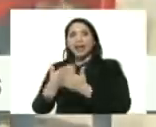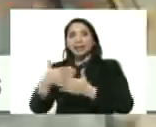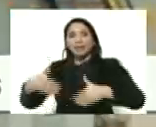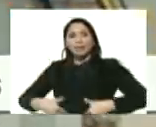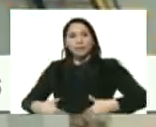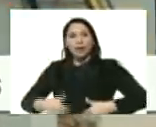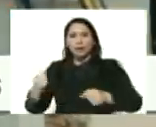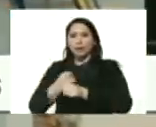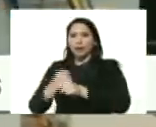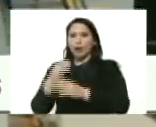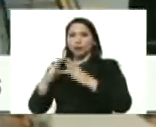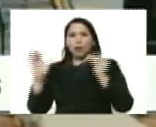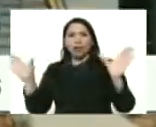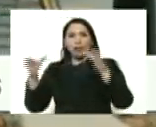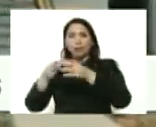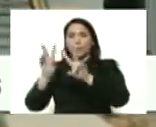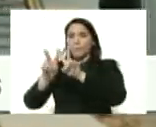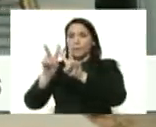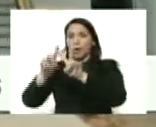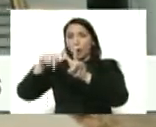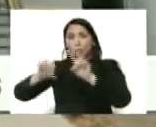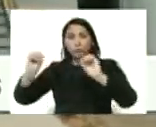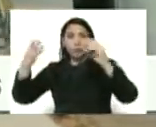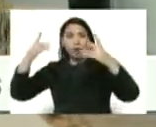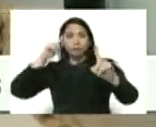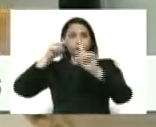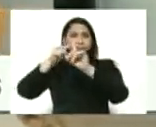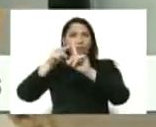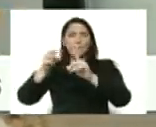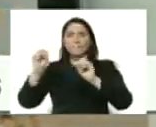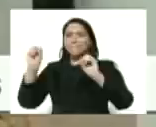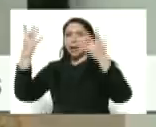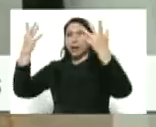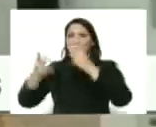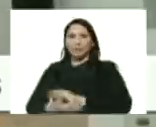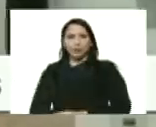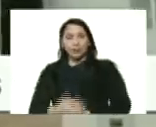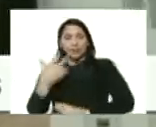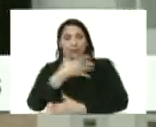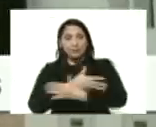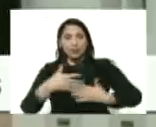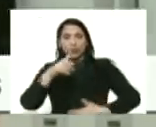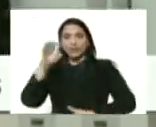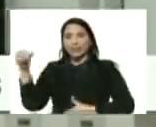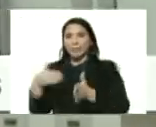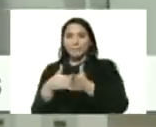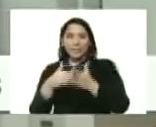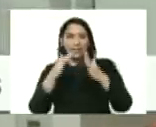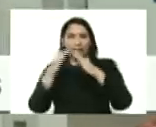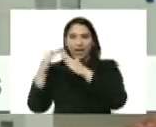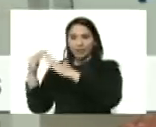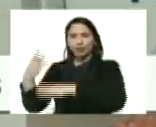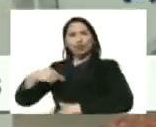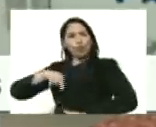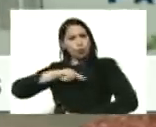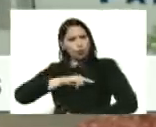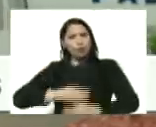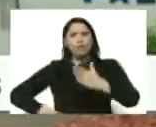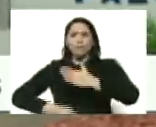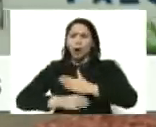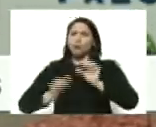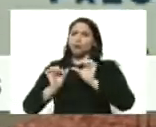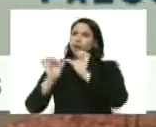de la gran misión vivienda Venezuela, hoy logra este hito maravilloso de los 3.100.000 nosotros vamos a seguir